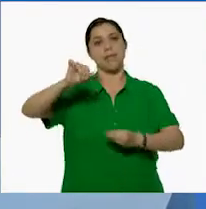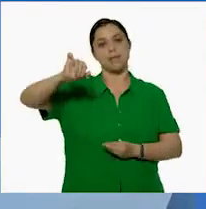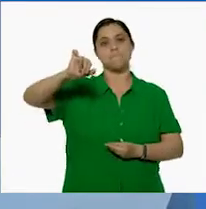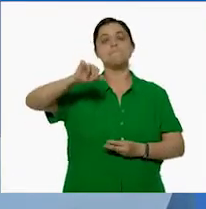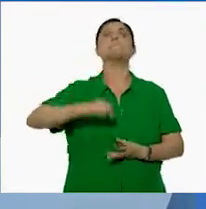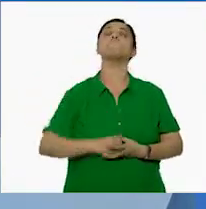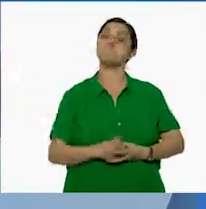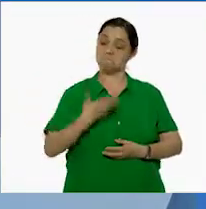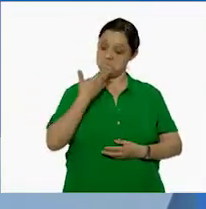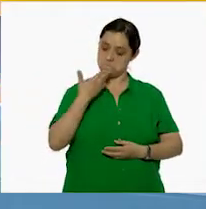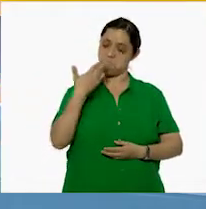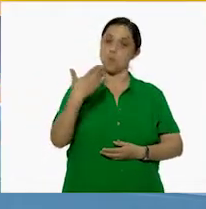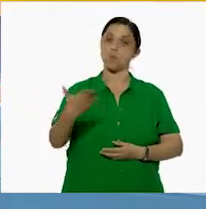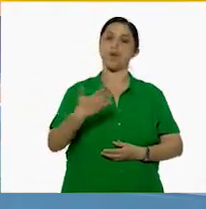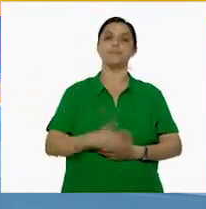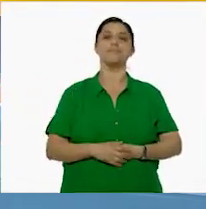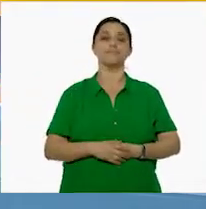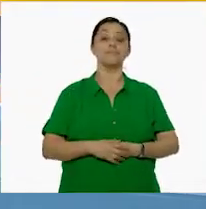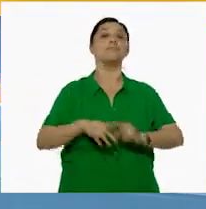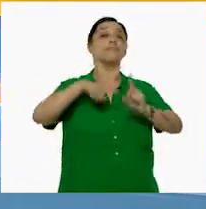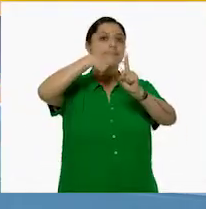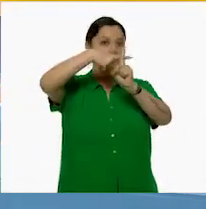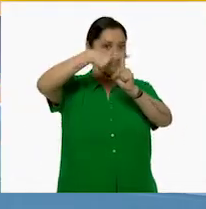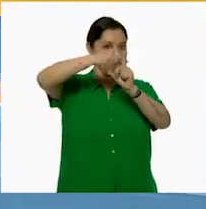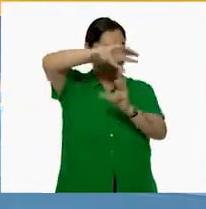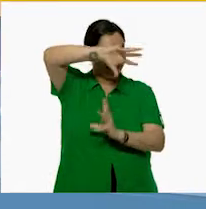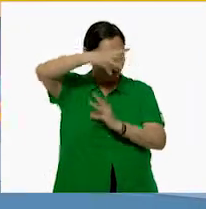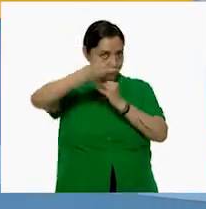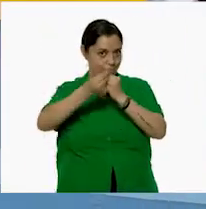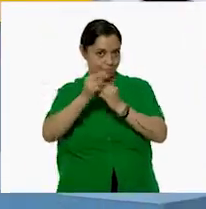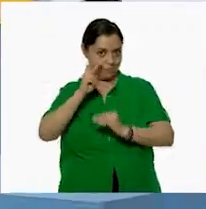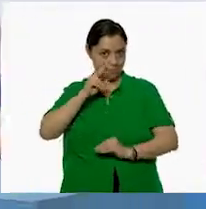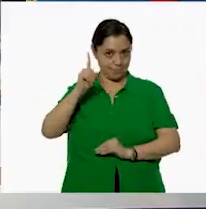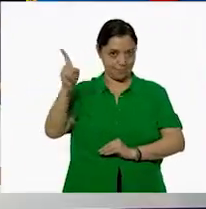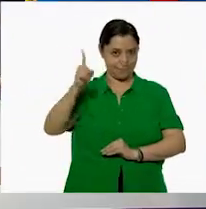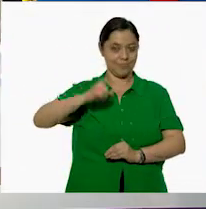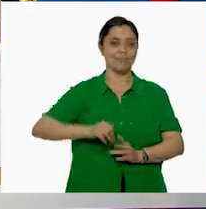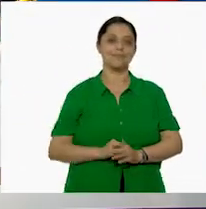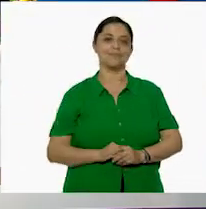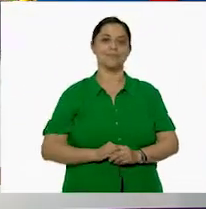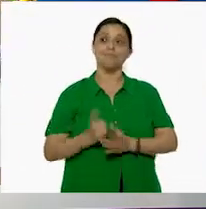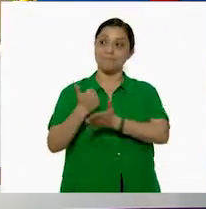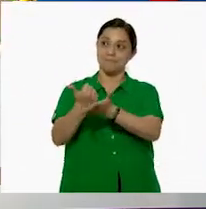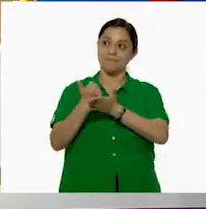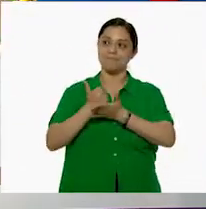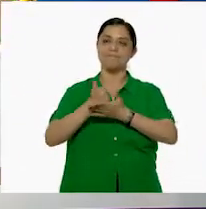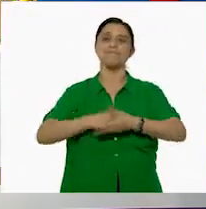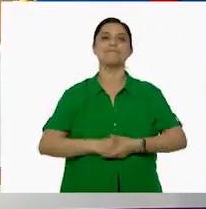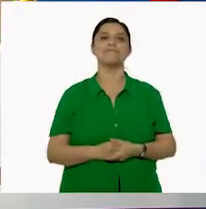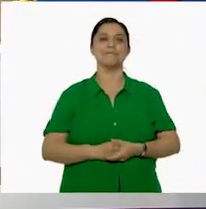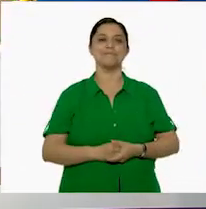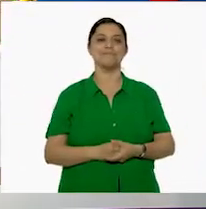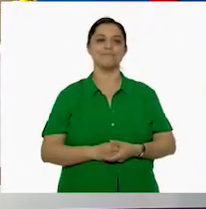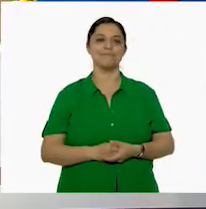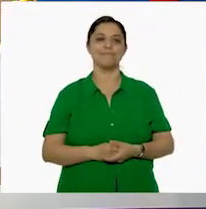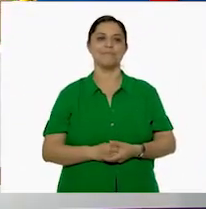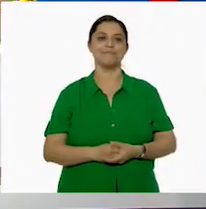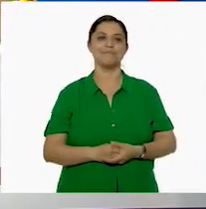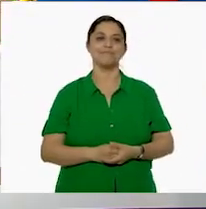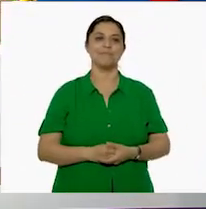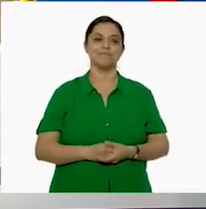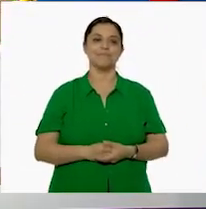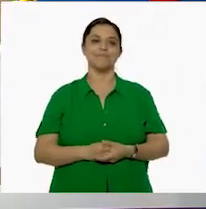Bien pensado. Vamos a hacer la suma en el pizarrón. Sí. ¿Me ayudas, Jenny? Claro que sí. Borro por lo mientras.